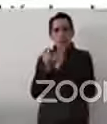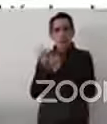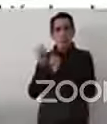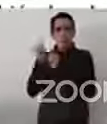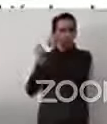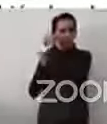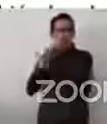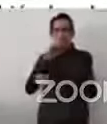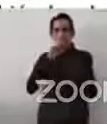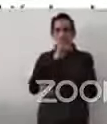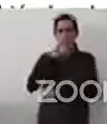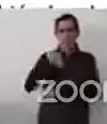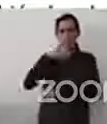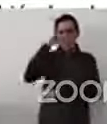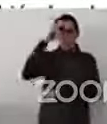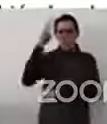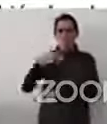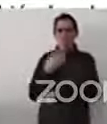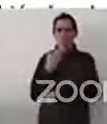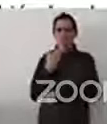grupos invisibilizados.